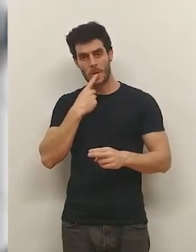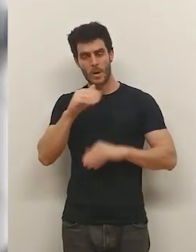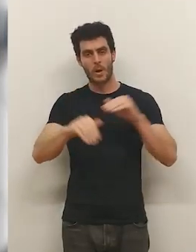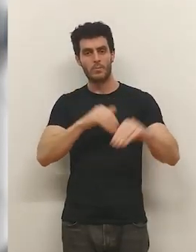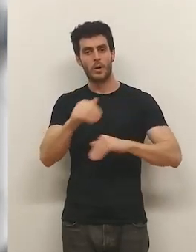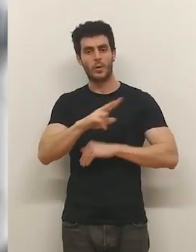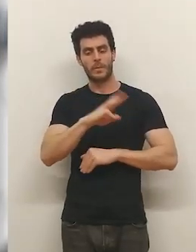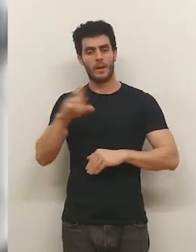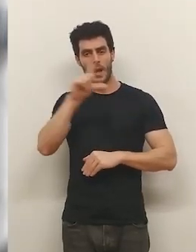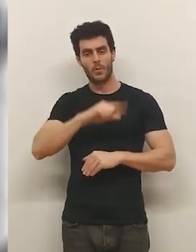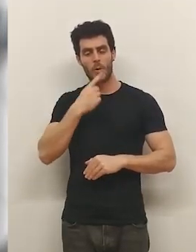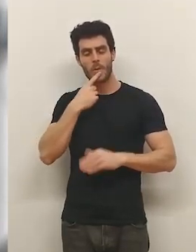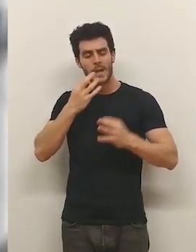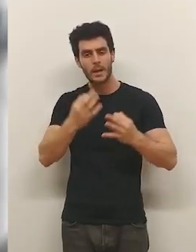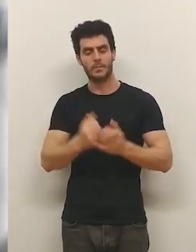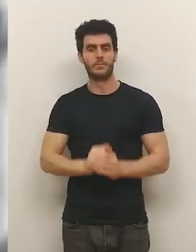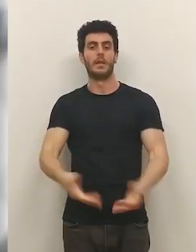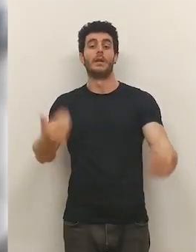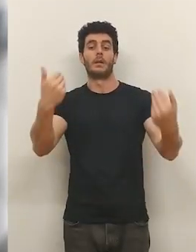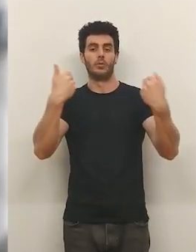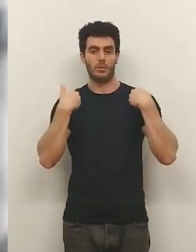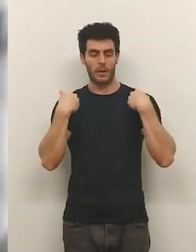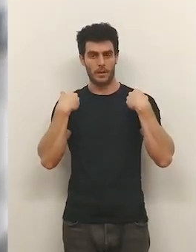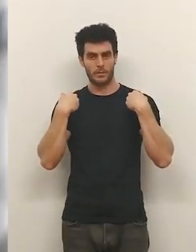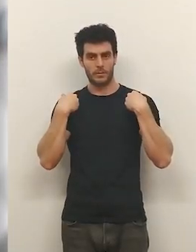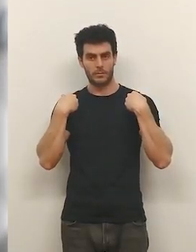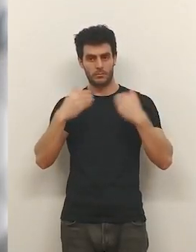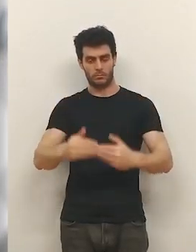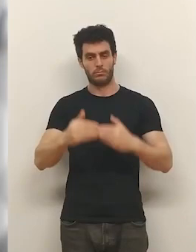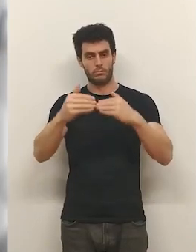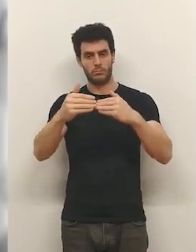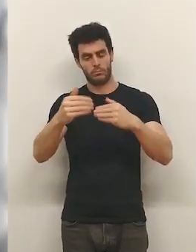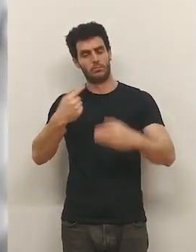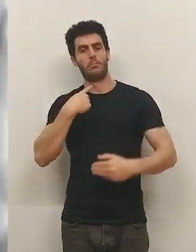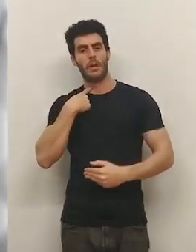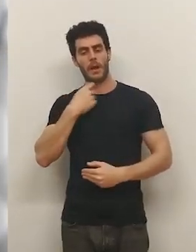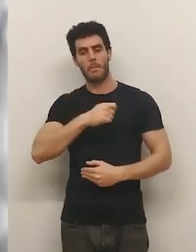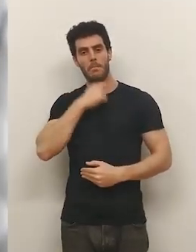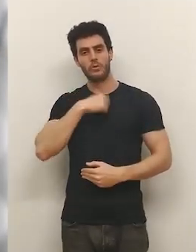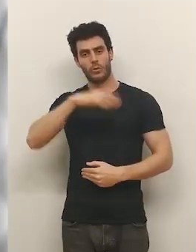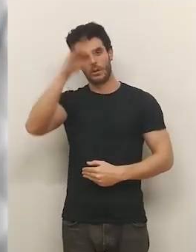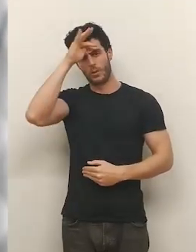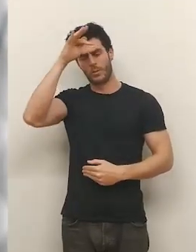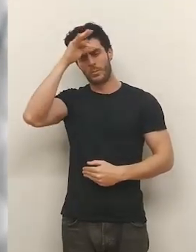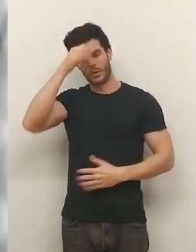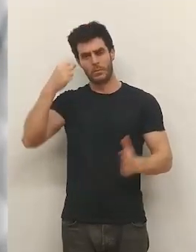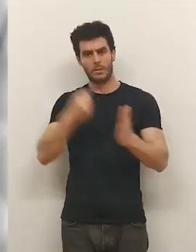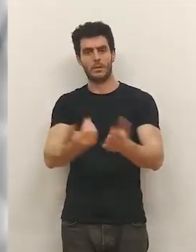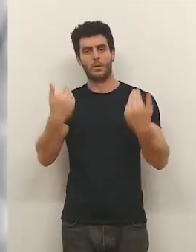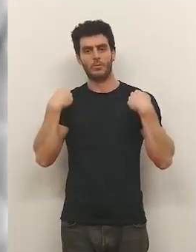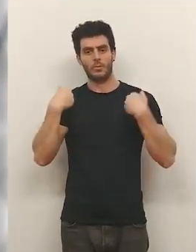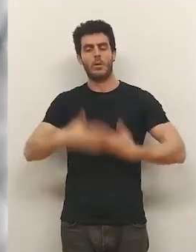del 23 de julio. La responsabilidad de la derrota electoral... ...que sufrió el Partido Socialista el domingo... ...tiene un máximo